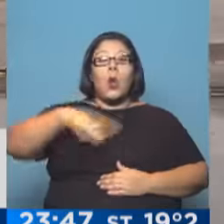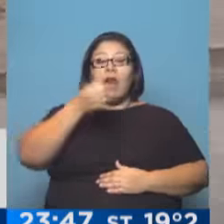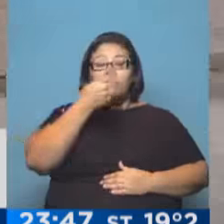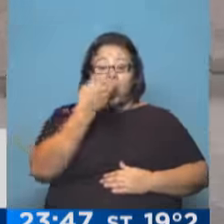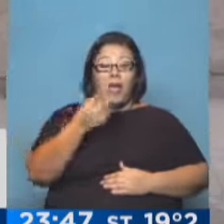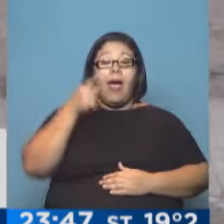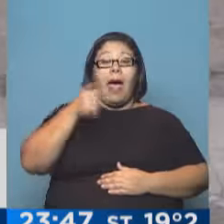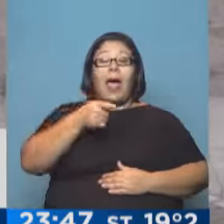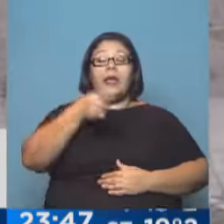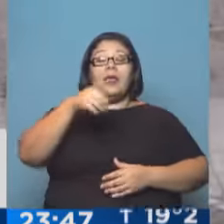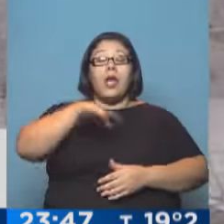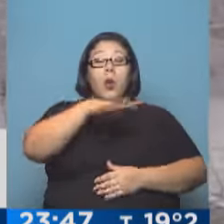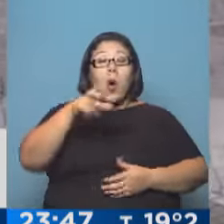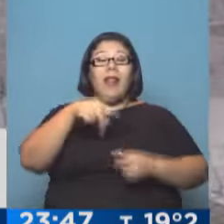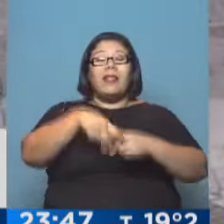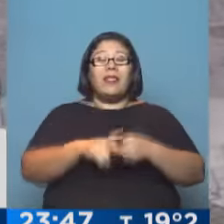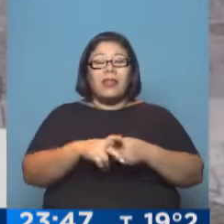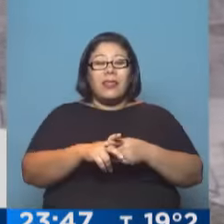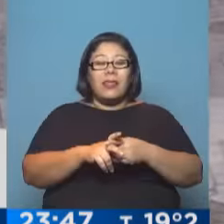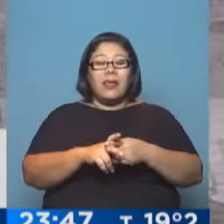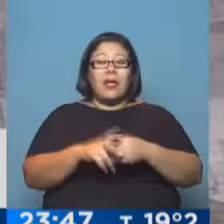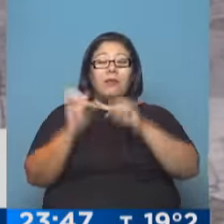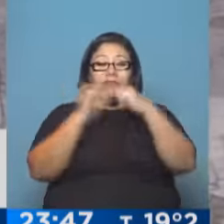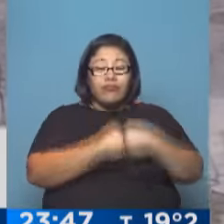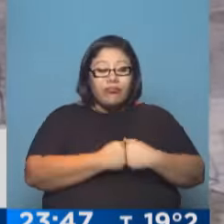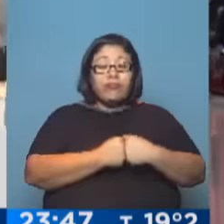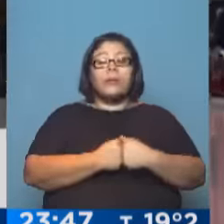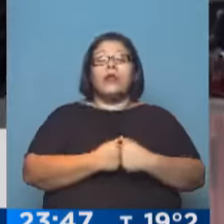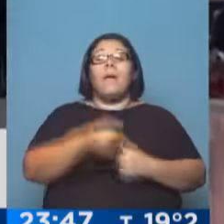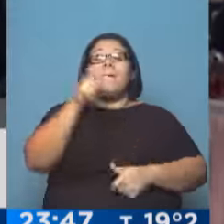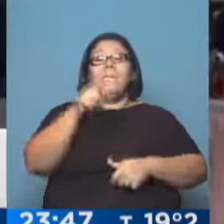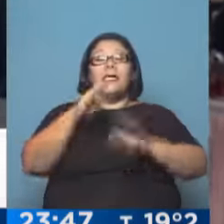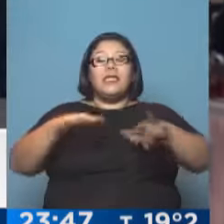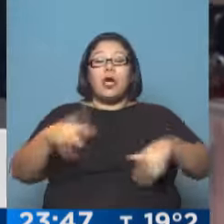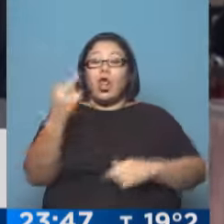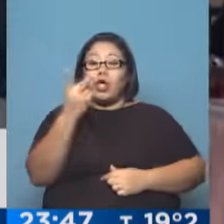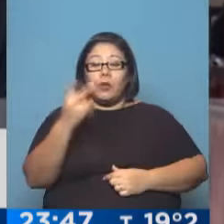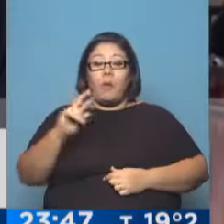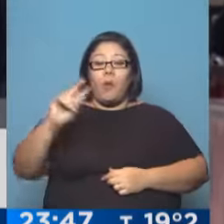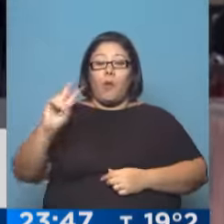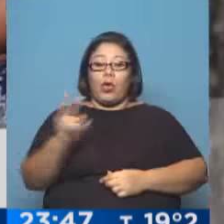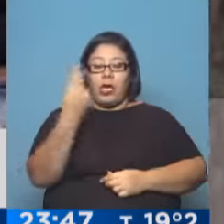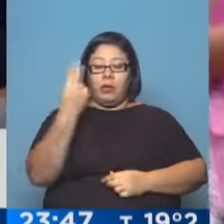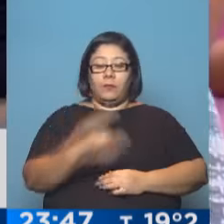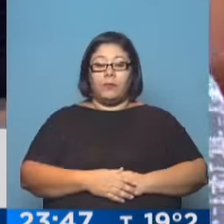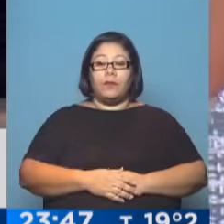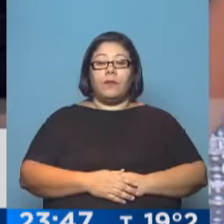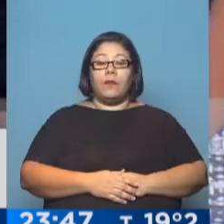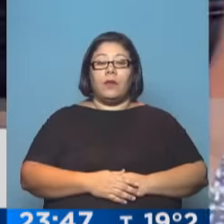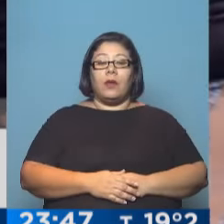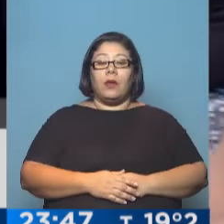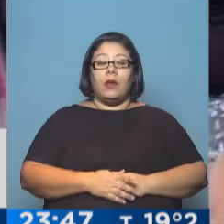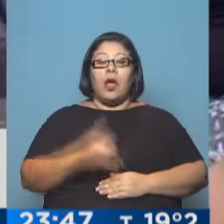en el incendio que se produjo en mayo de 2015. El legislador porteño por nuevo encuentro, José Cruz Campagnoli,